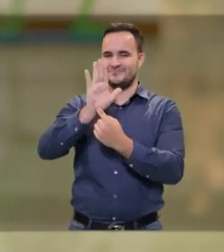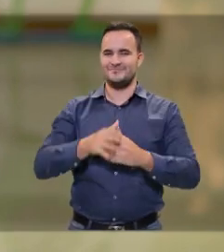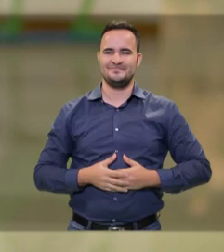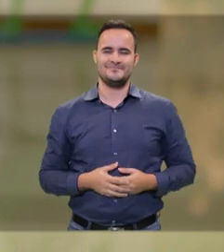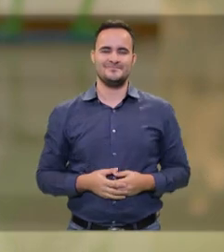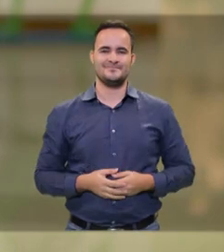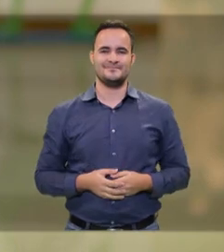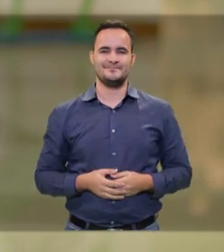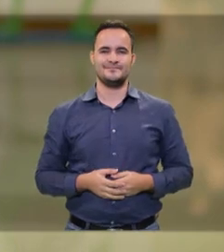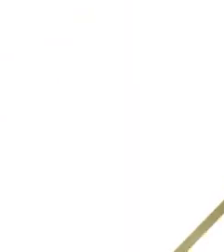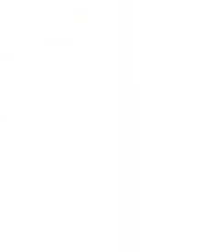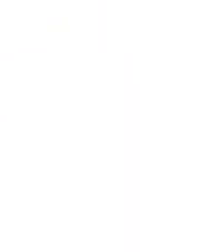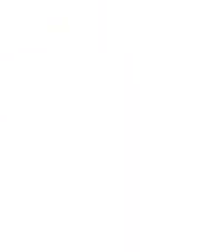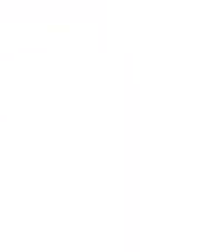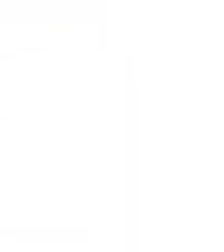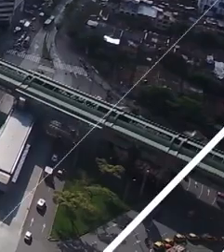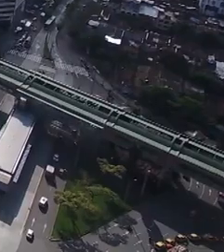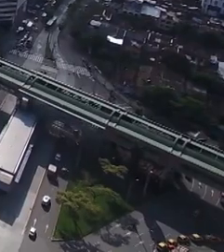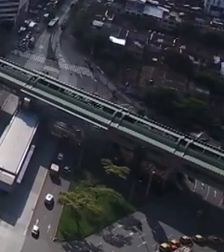reapertura en los centros comerciales.